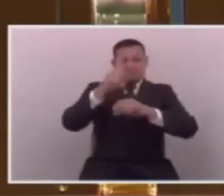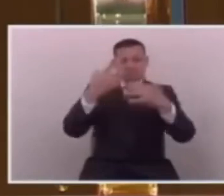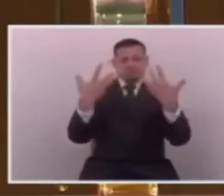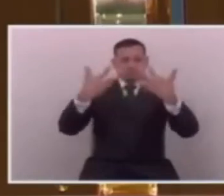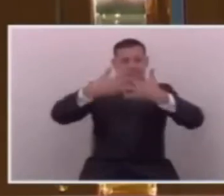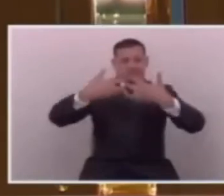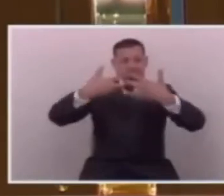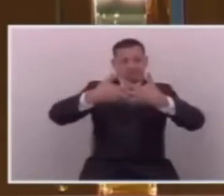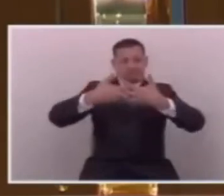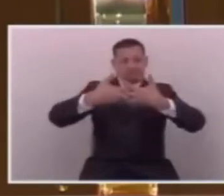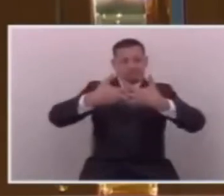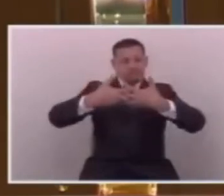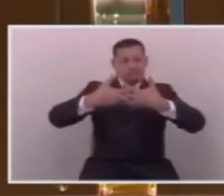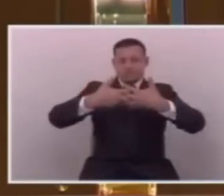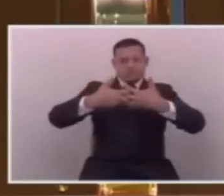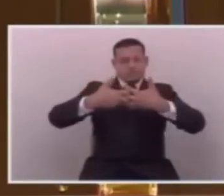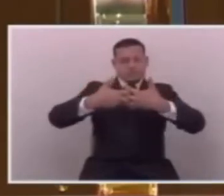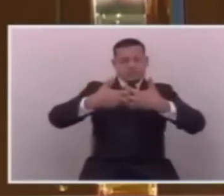empresas mediáticas.